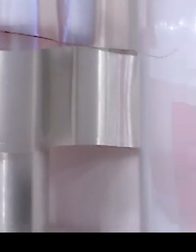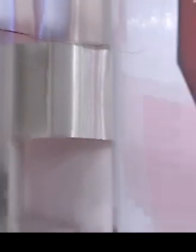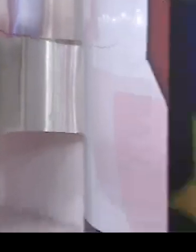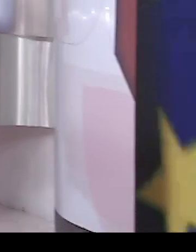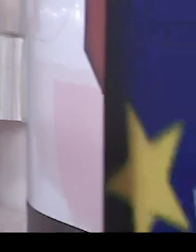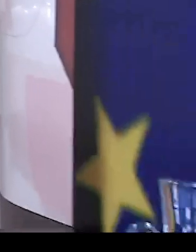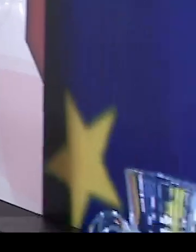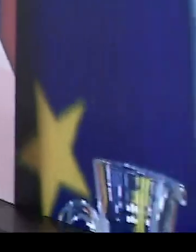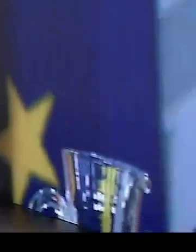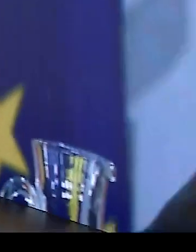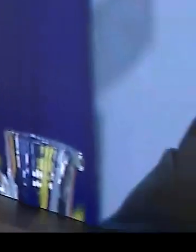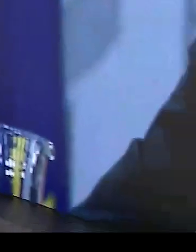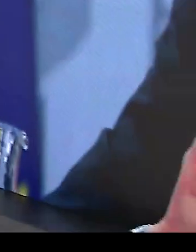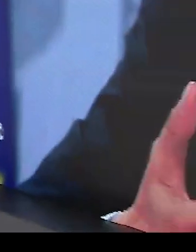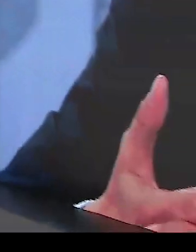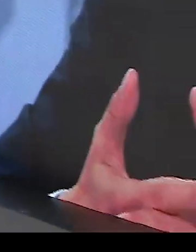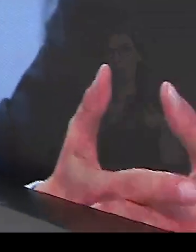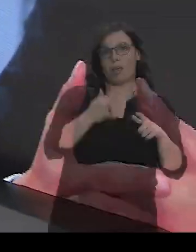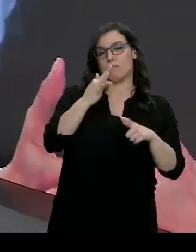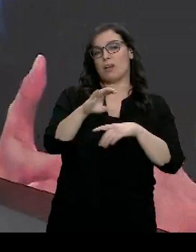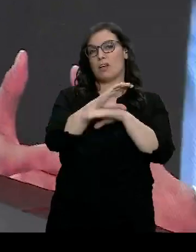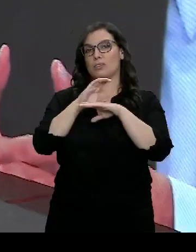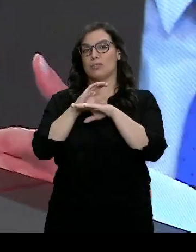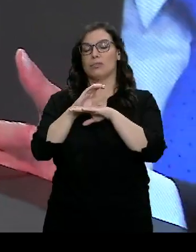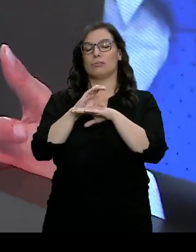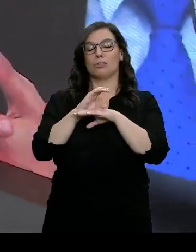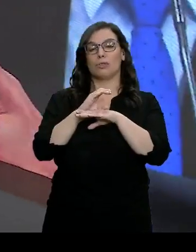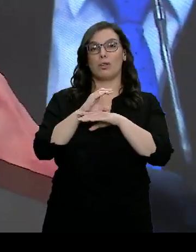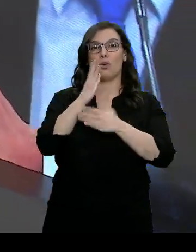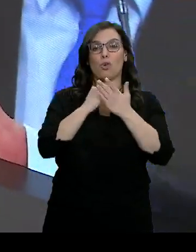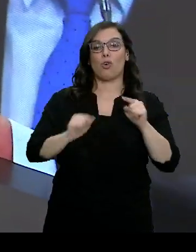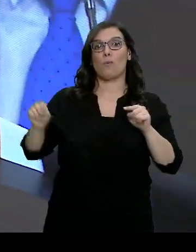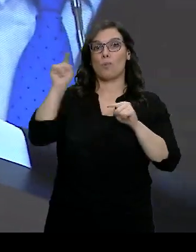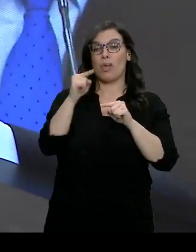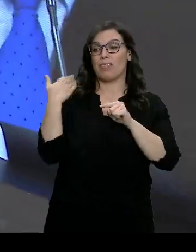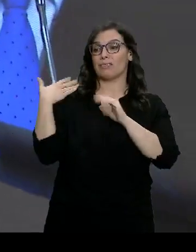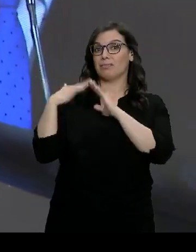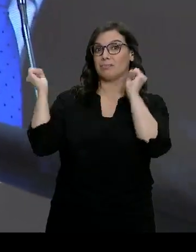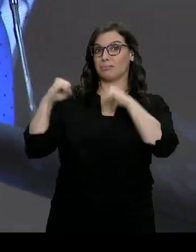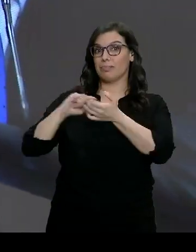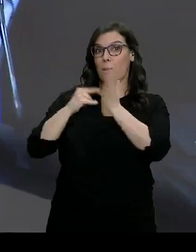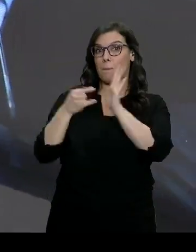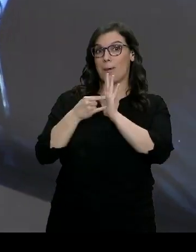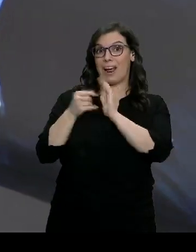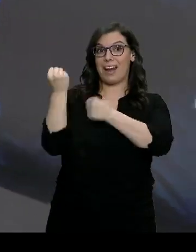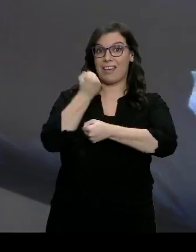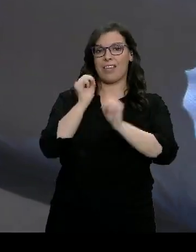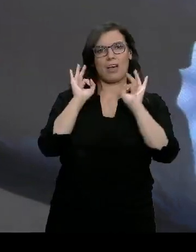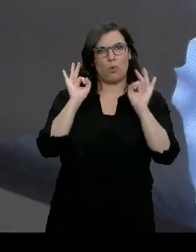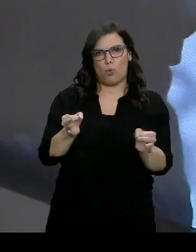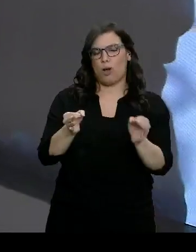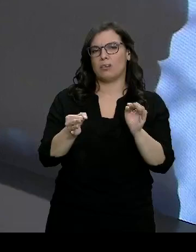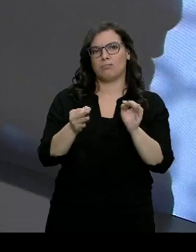El Ministerio de Sanidad y las comunidades han decidido mantener el plan de Navidad como está, sin endurecer las restricciones previstas.